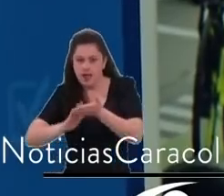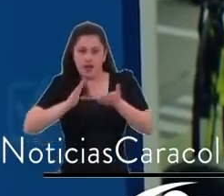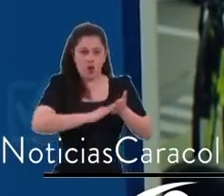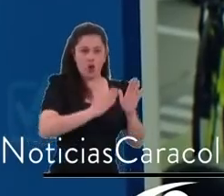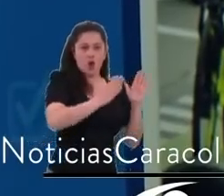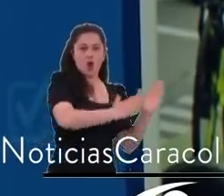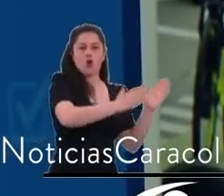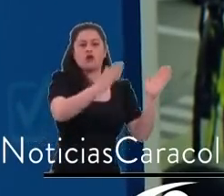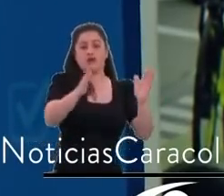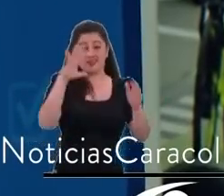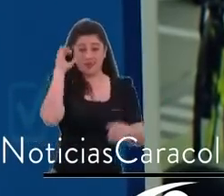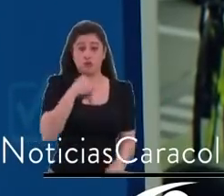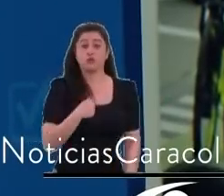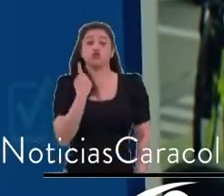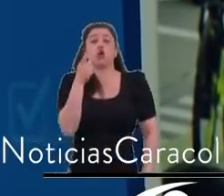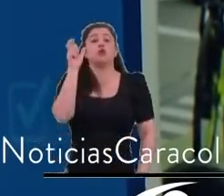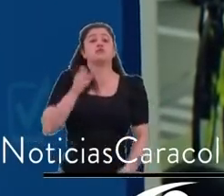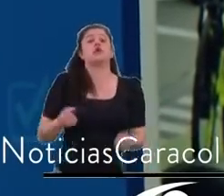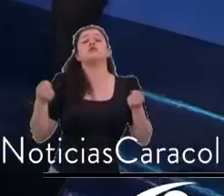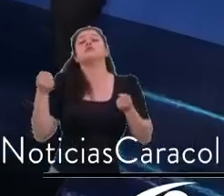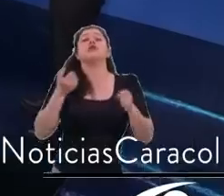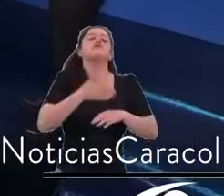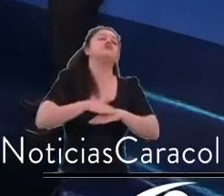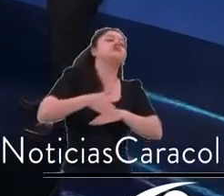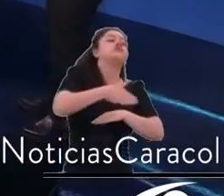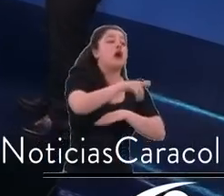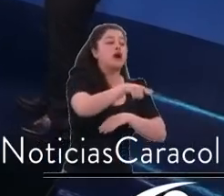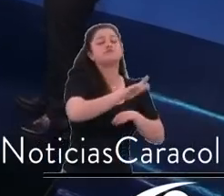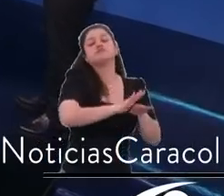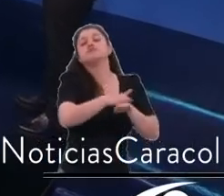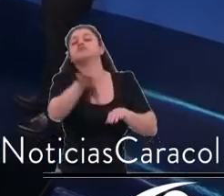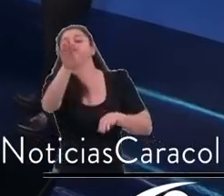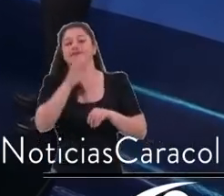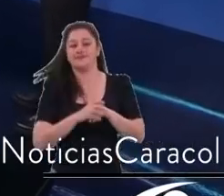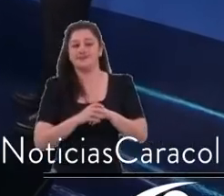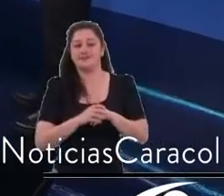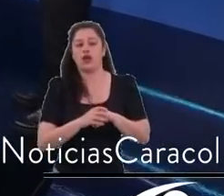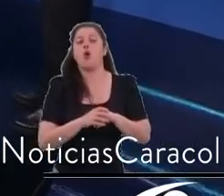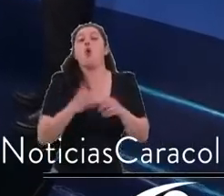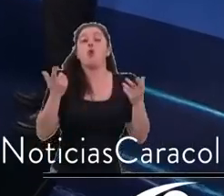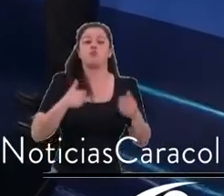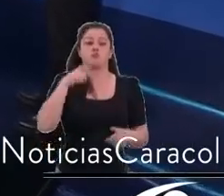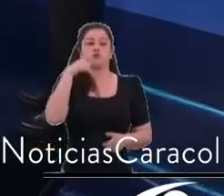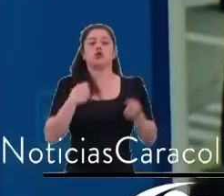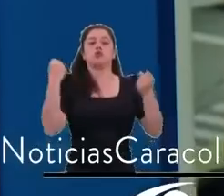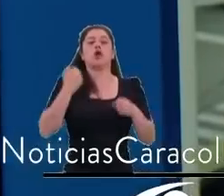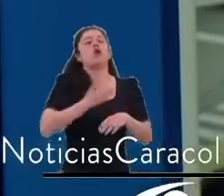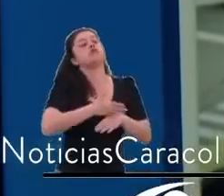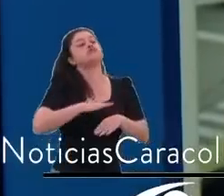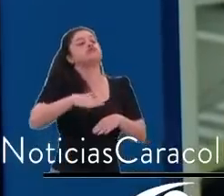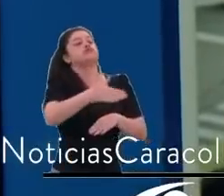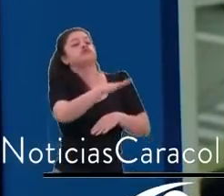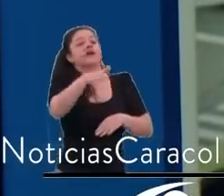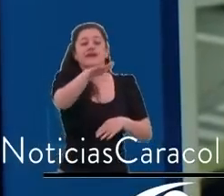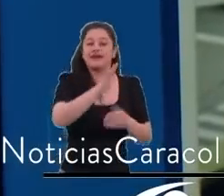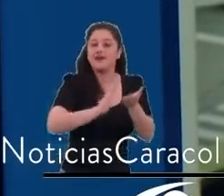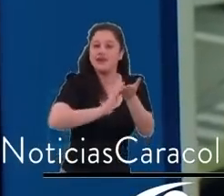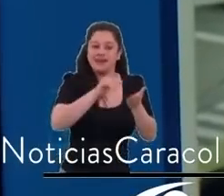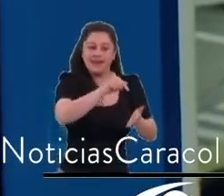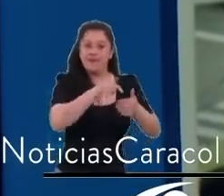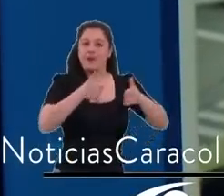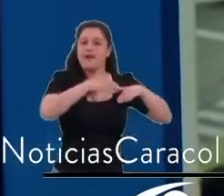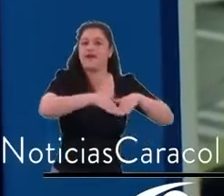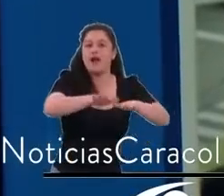Compartir la movilidad o usar más transporte público, ideal, por eso lo hemos cuidado, lo hemos mejorado, tenemos buses eléctricos, mejoramos las